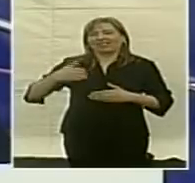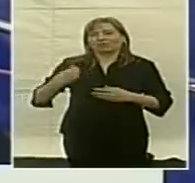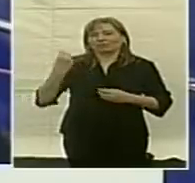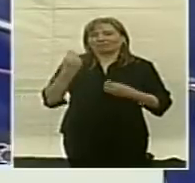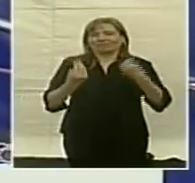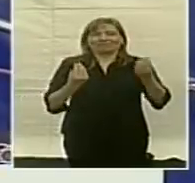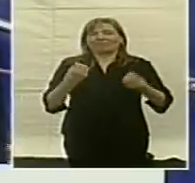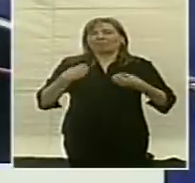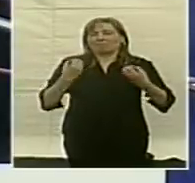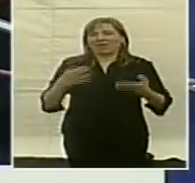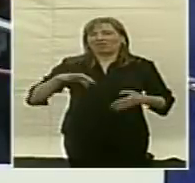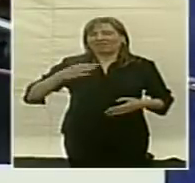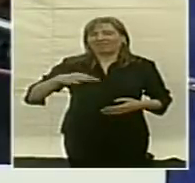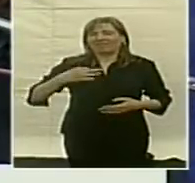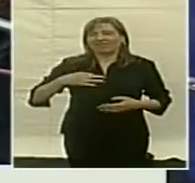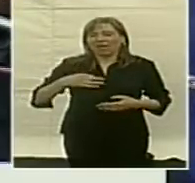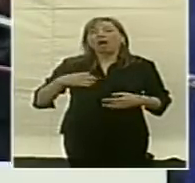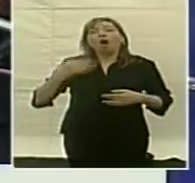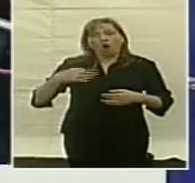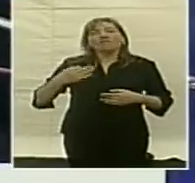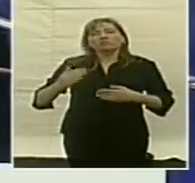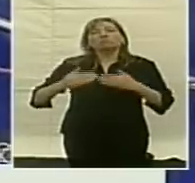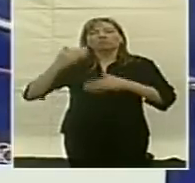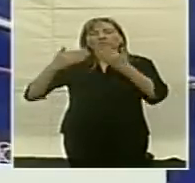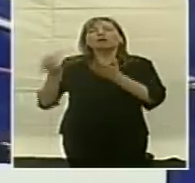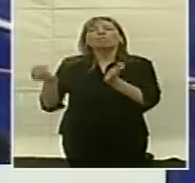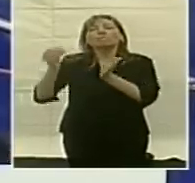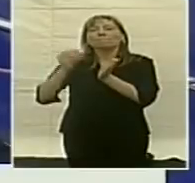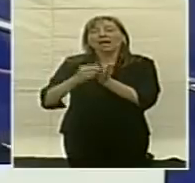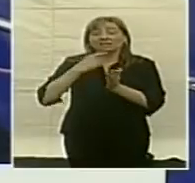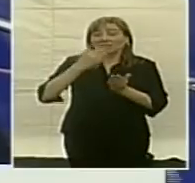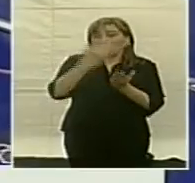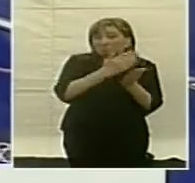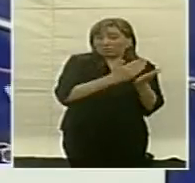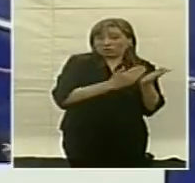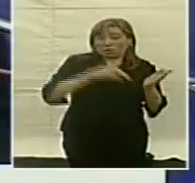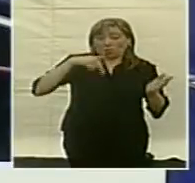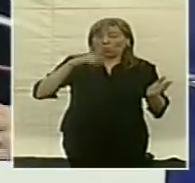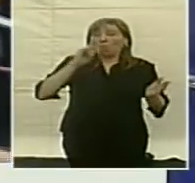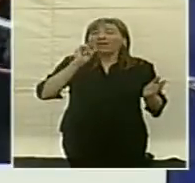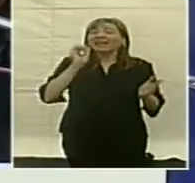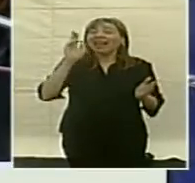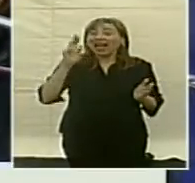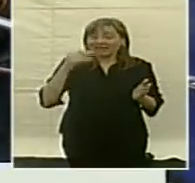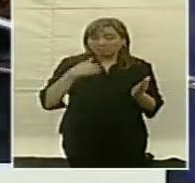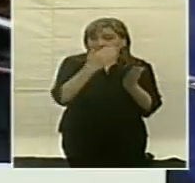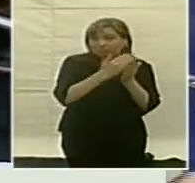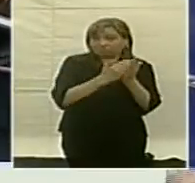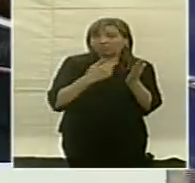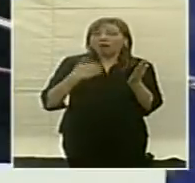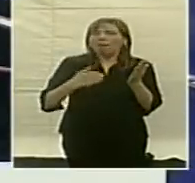y tenemos que ir por más en este plan nuclear argentino, por eso las próximas metas